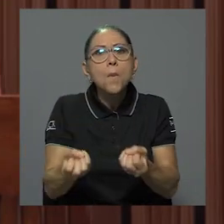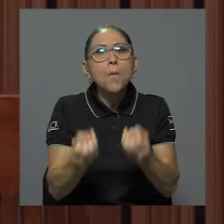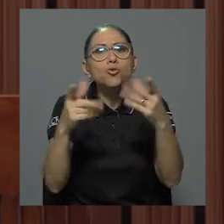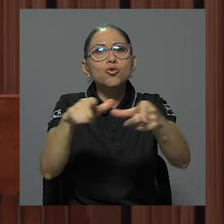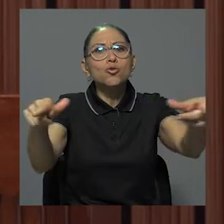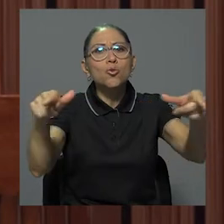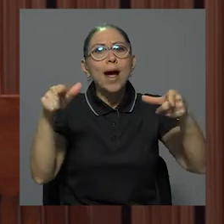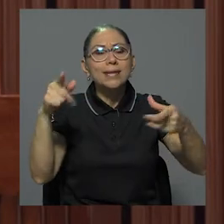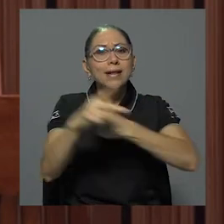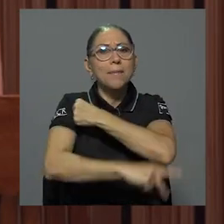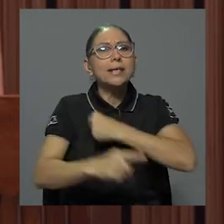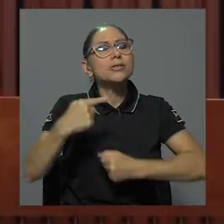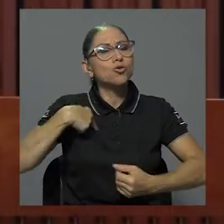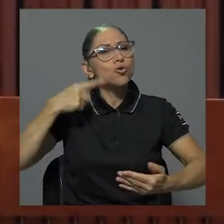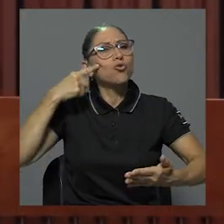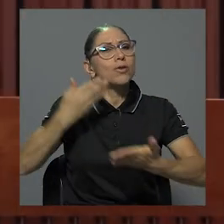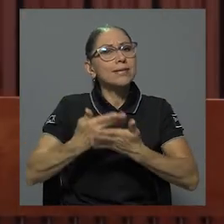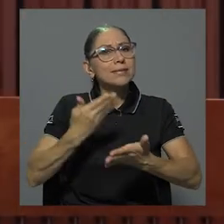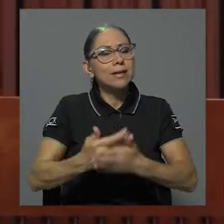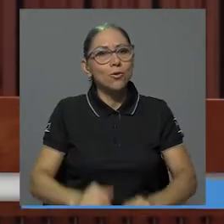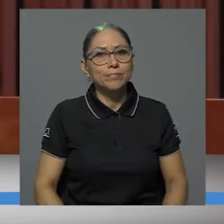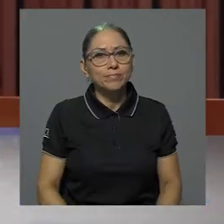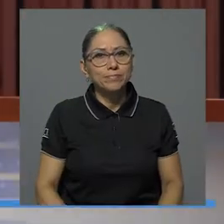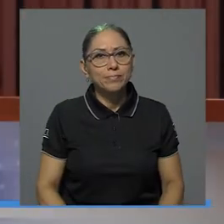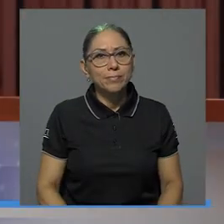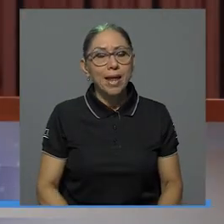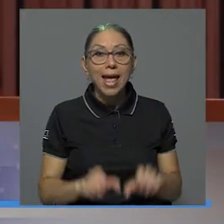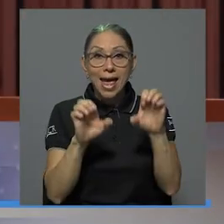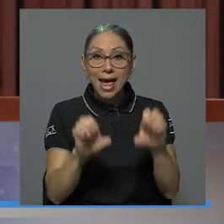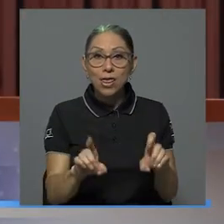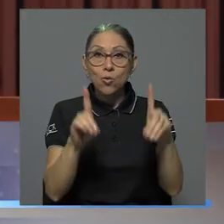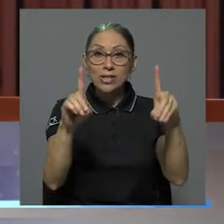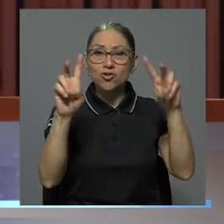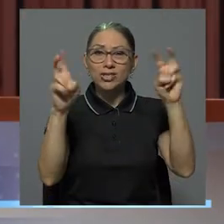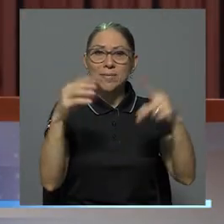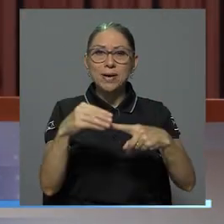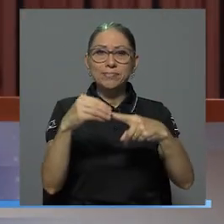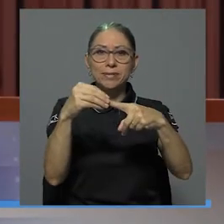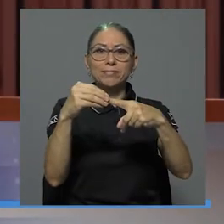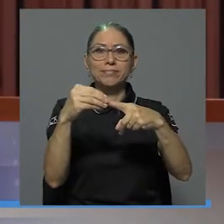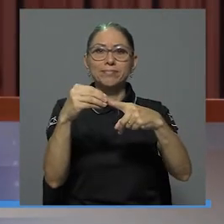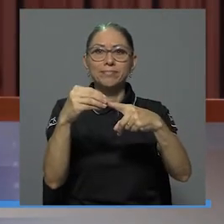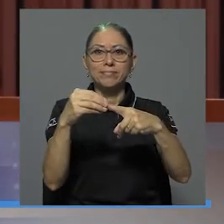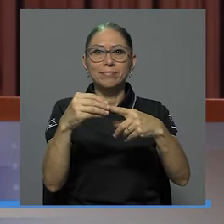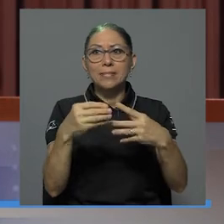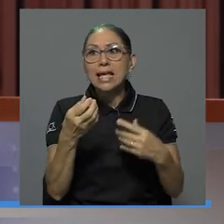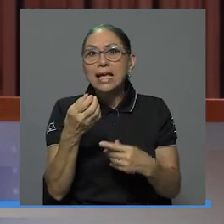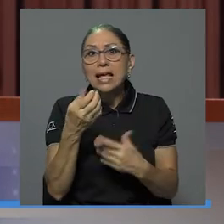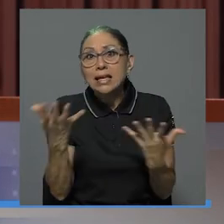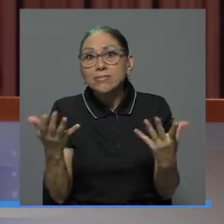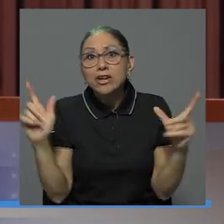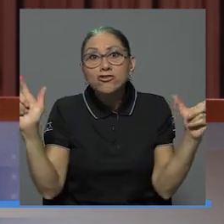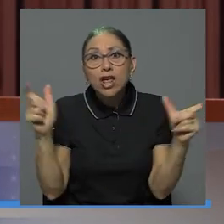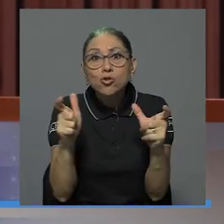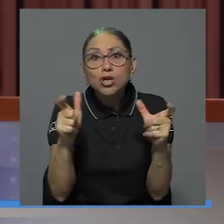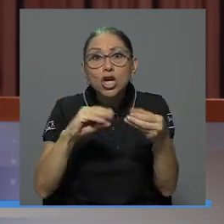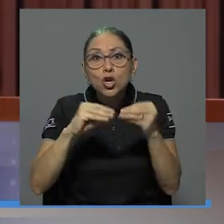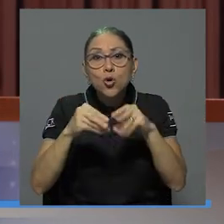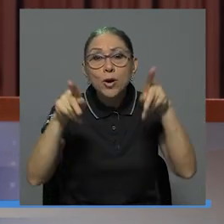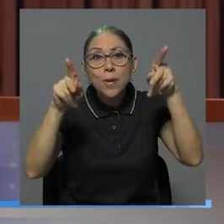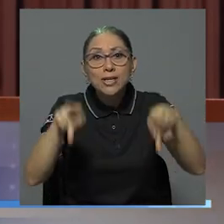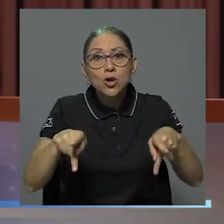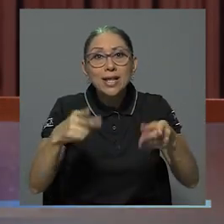yo soy testigo de ella. La educación es una prioridad, por lo tanto reducir la cantidad de cupos no es una